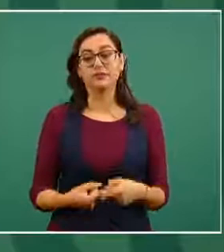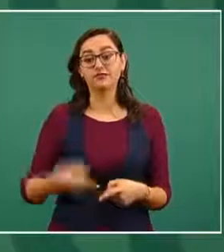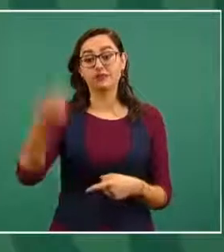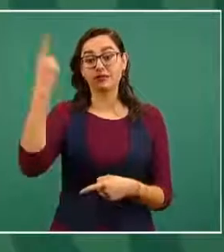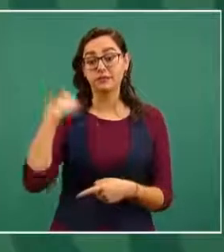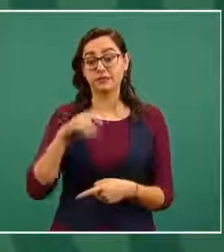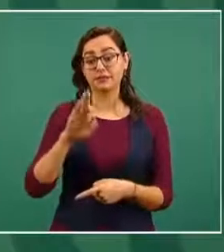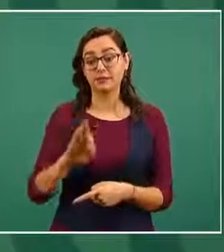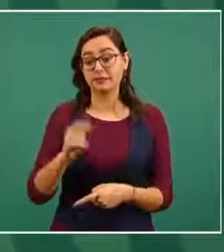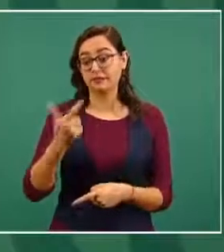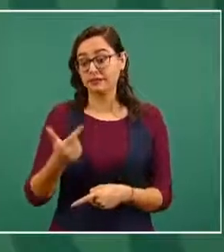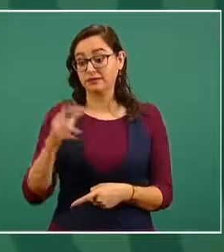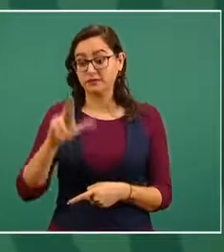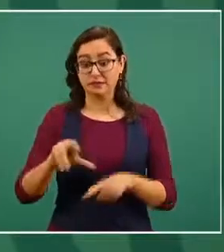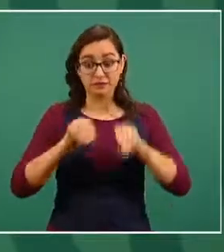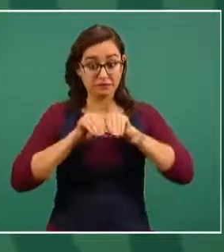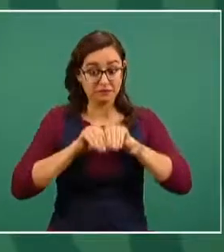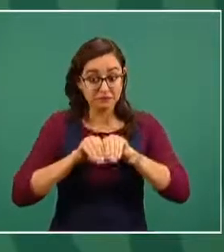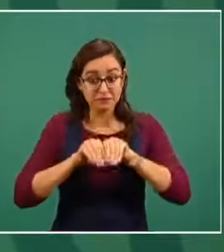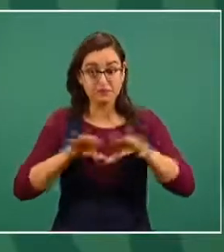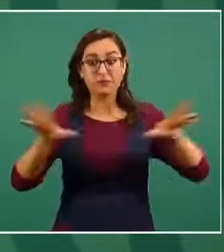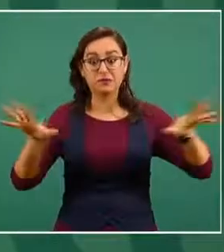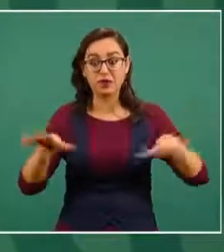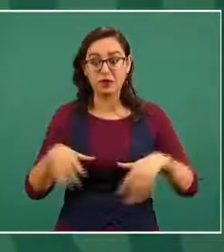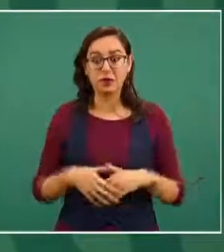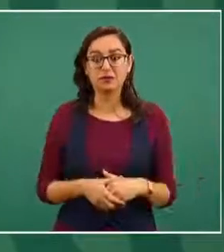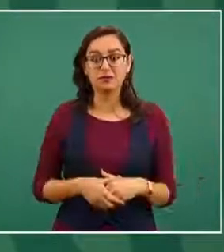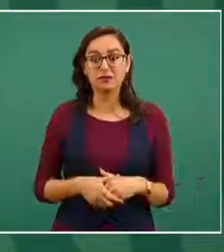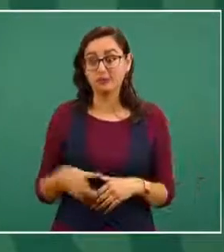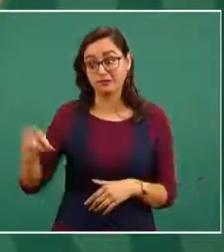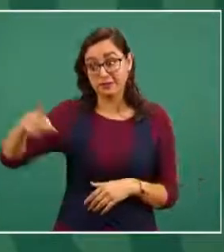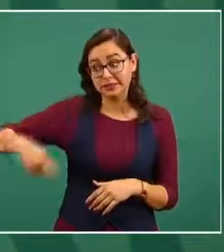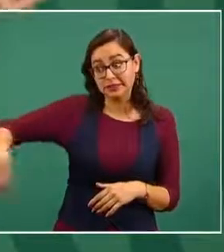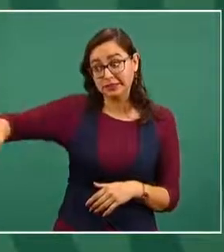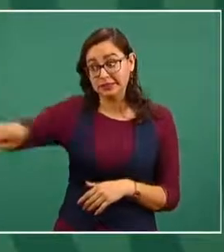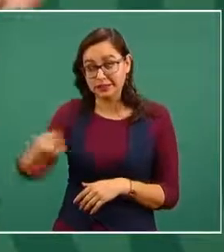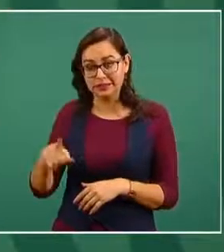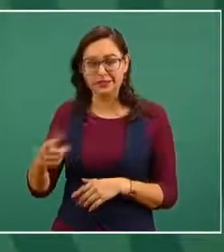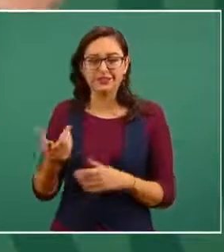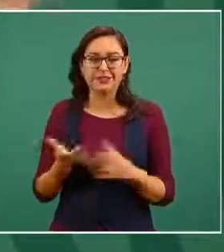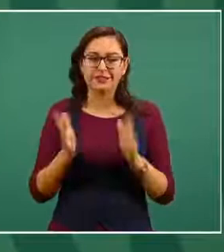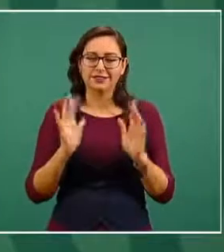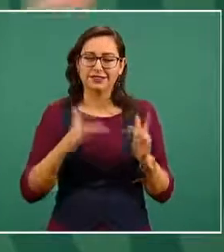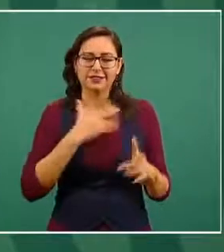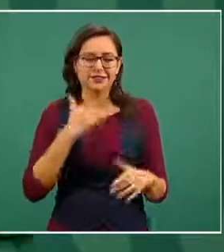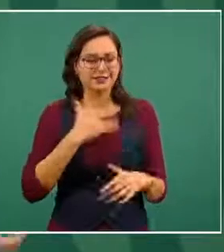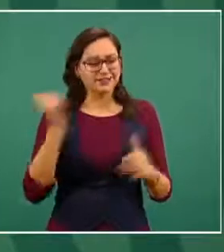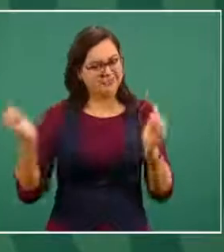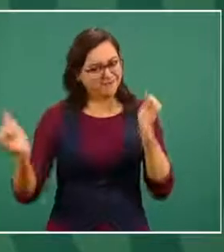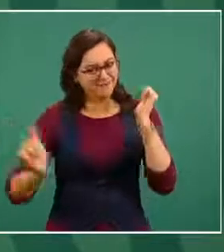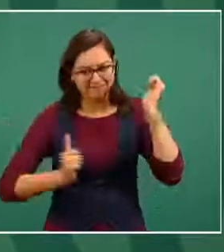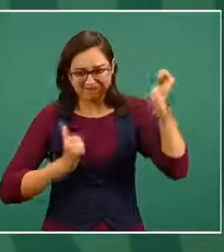fiscalía empecé a ver que ya se estaban frotando las manos